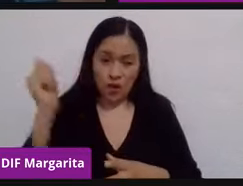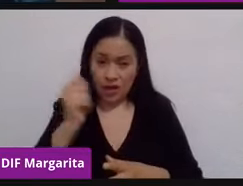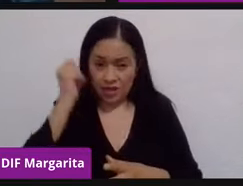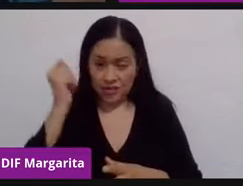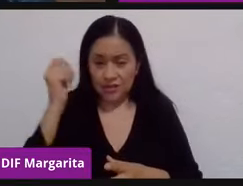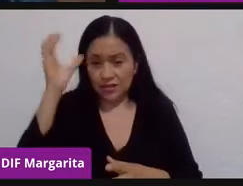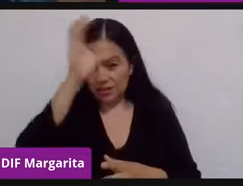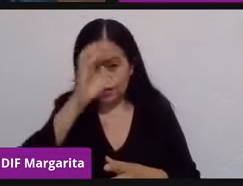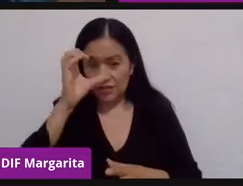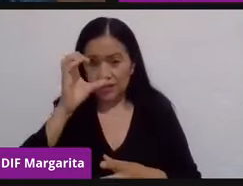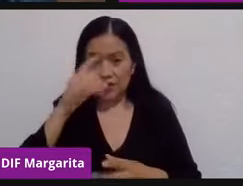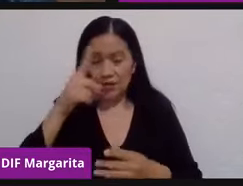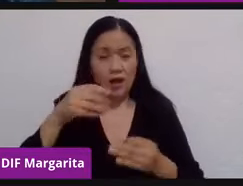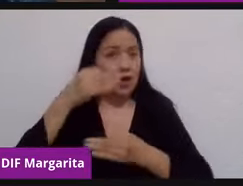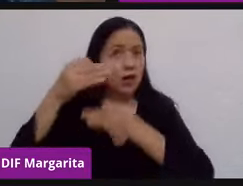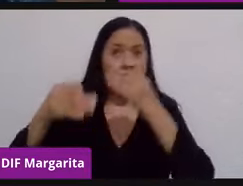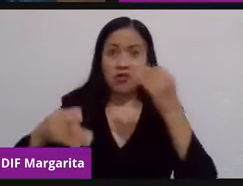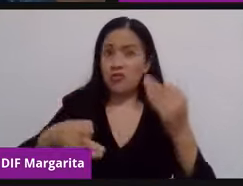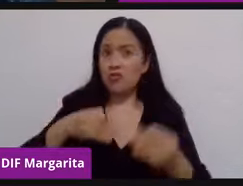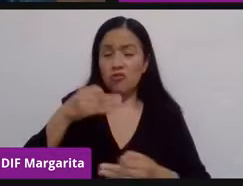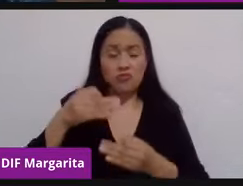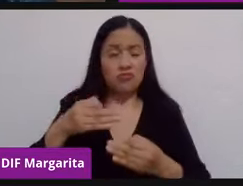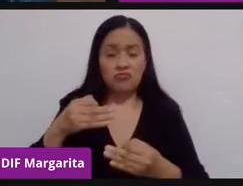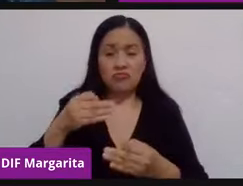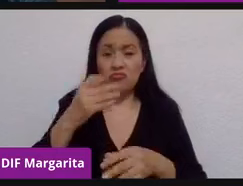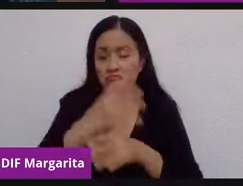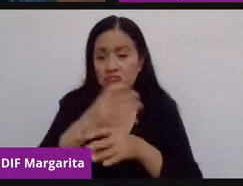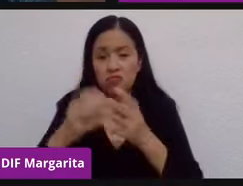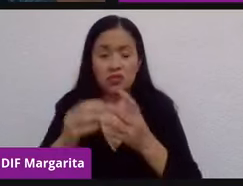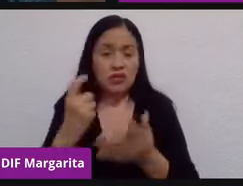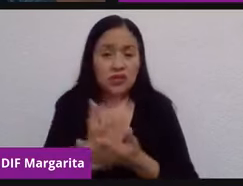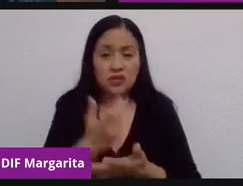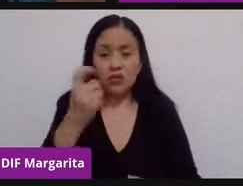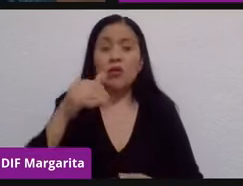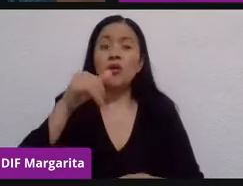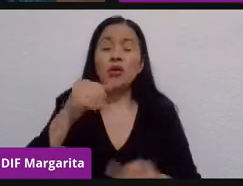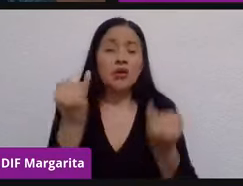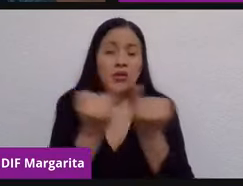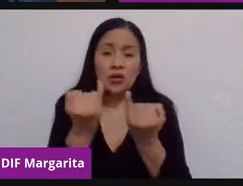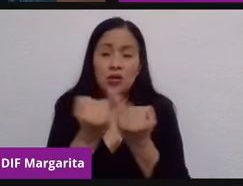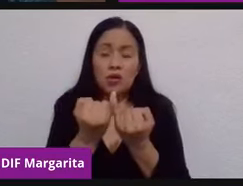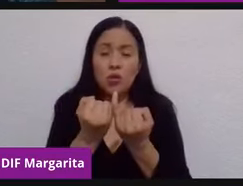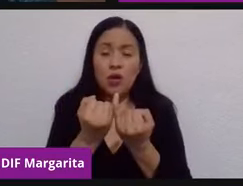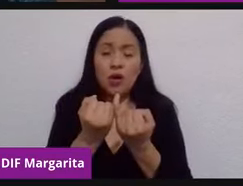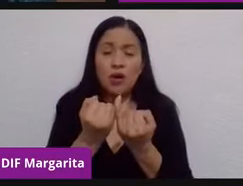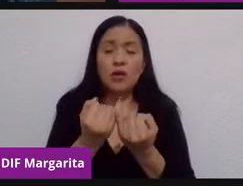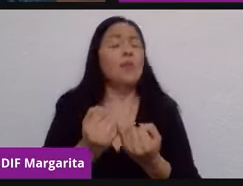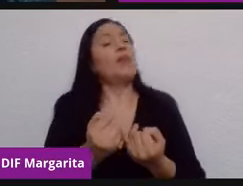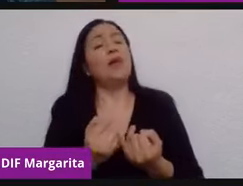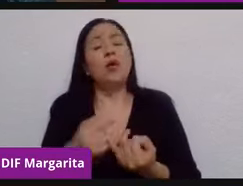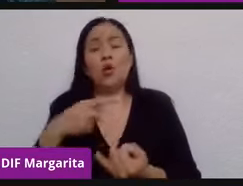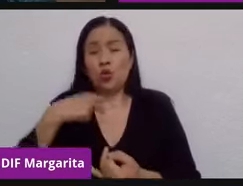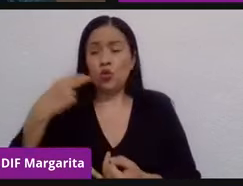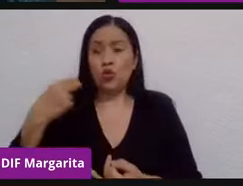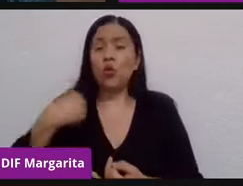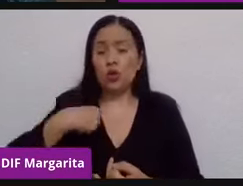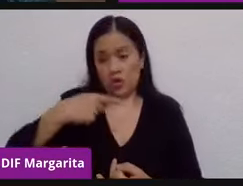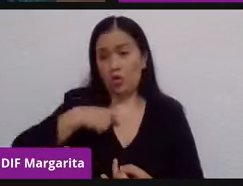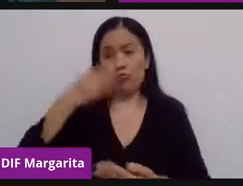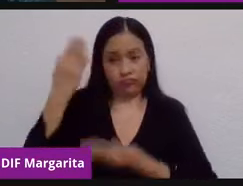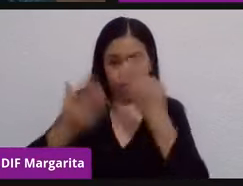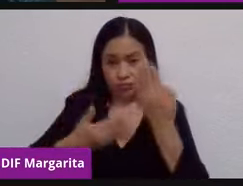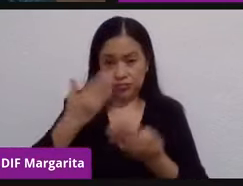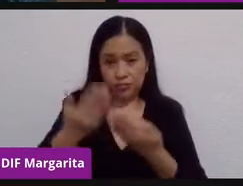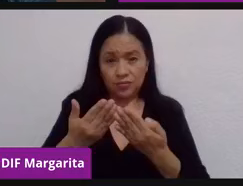cualquier economía en el país y en los países. Y cómo va con los estudios comparados que realizo, pues entiende y